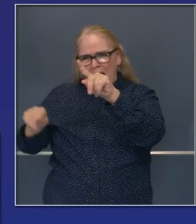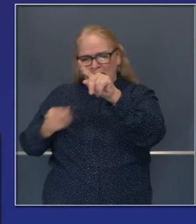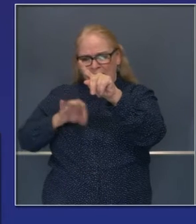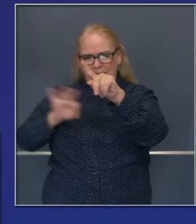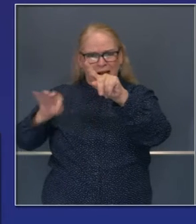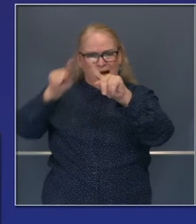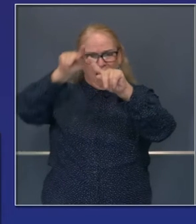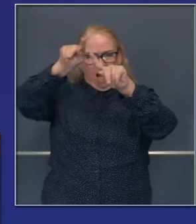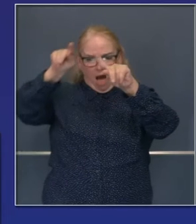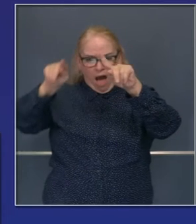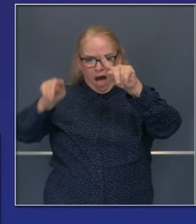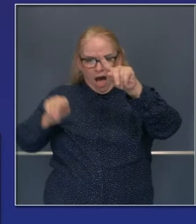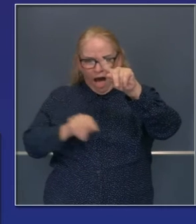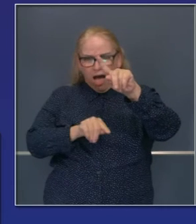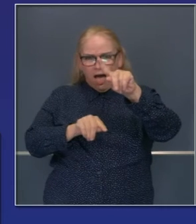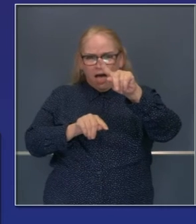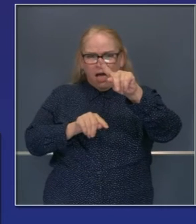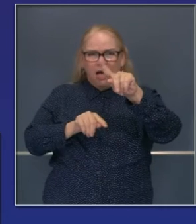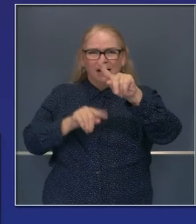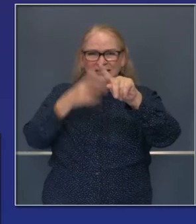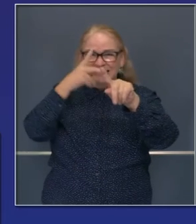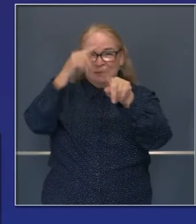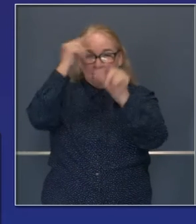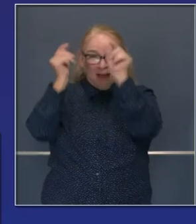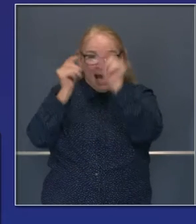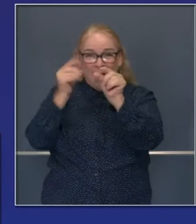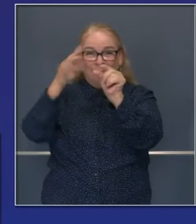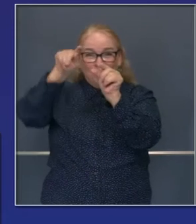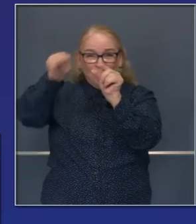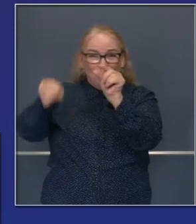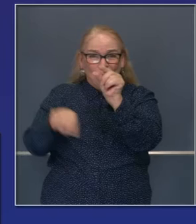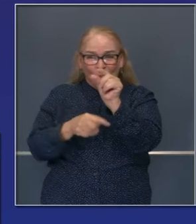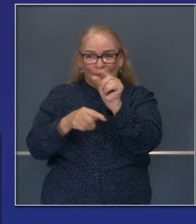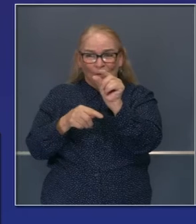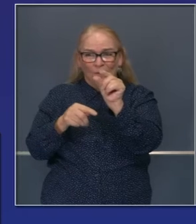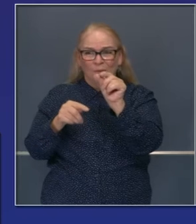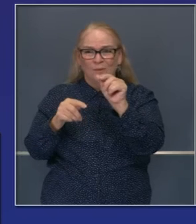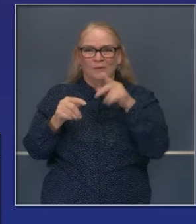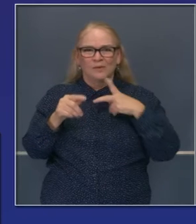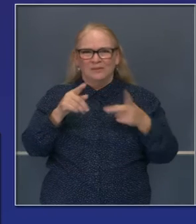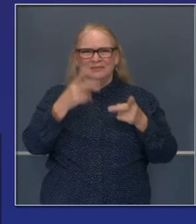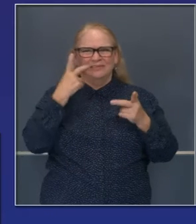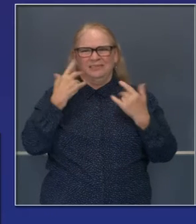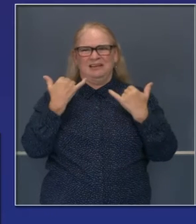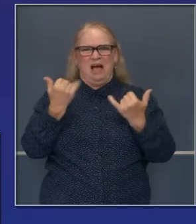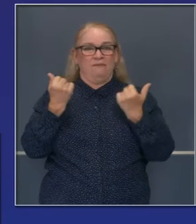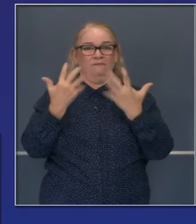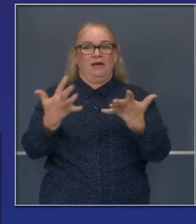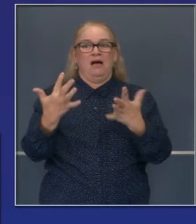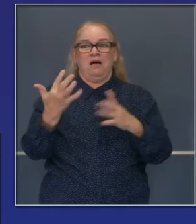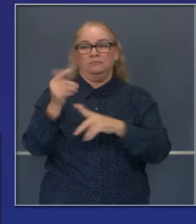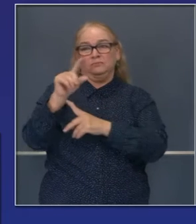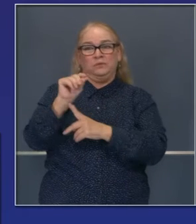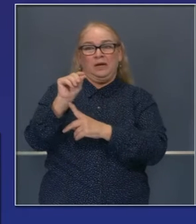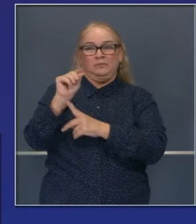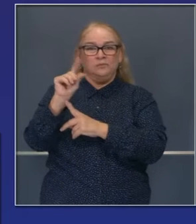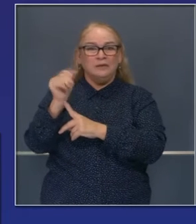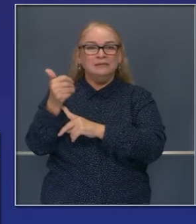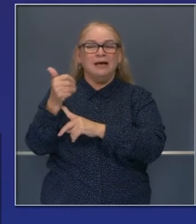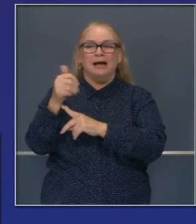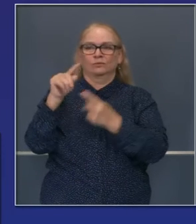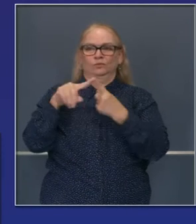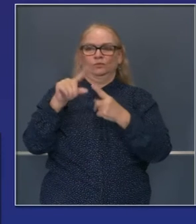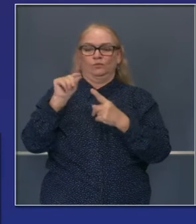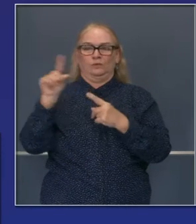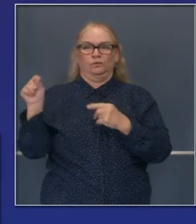Pueden ver el azul comenzando del año 2000, en una década, el número de incendios. Y por supuesto, este año